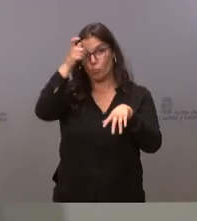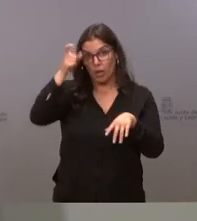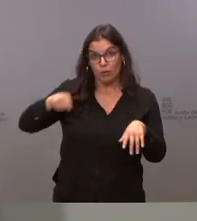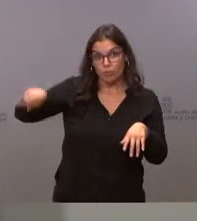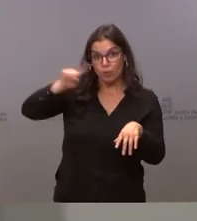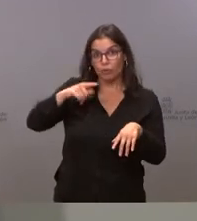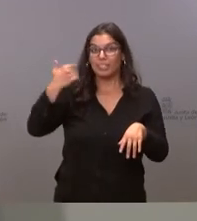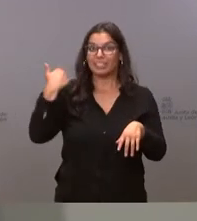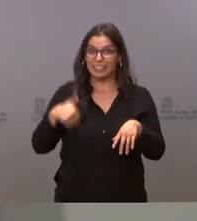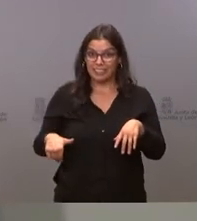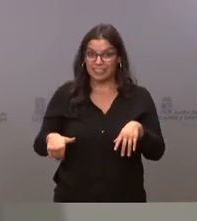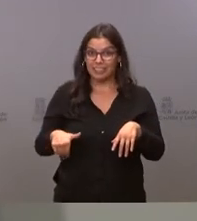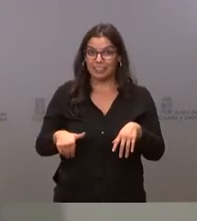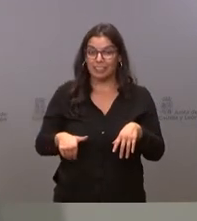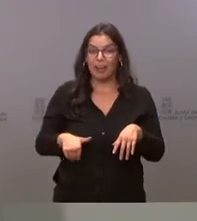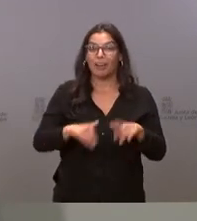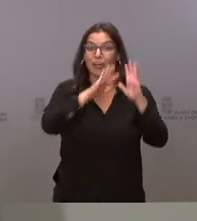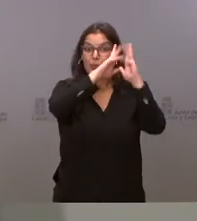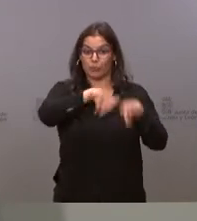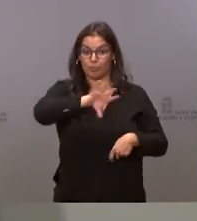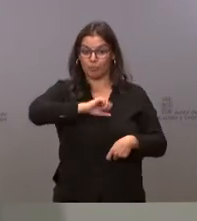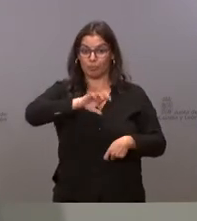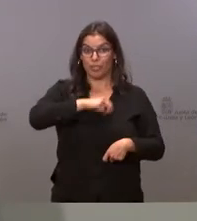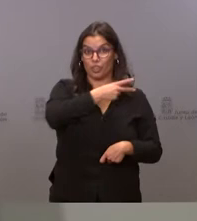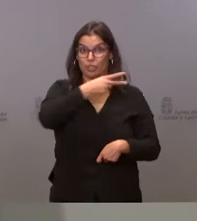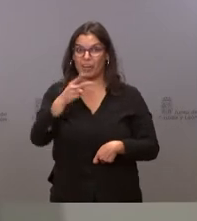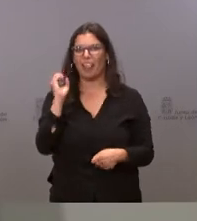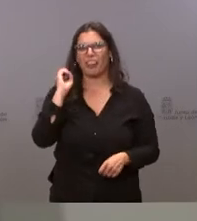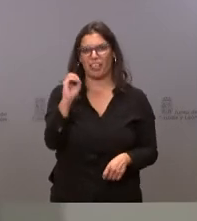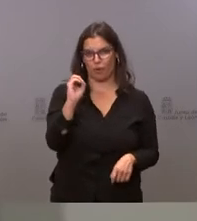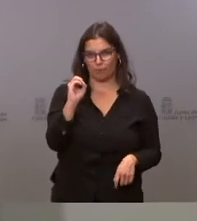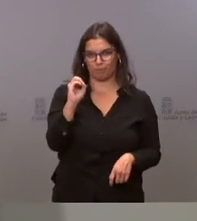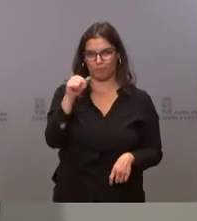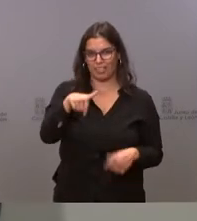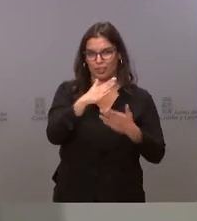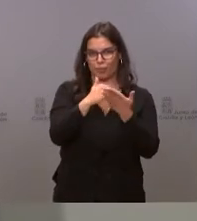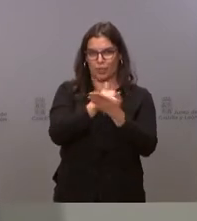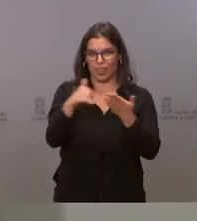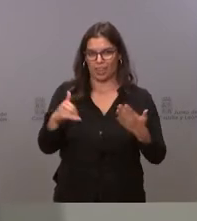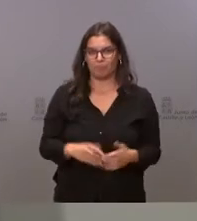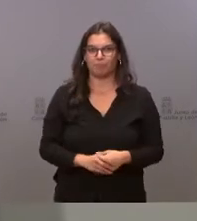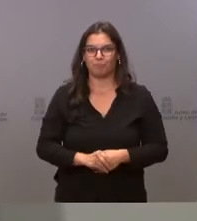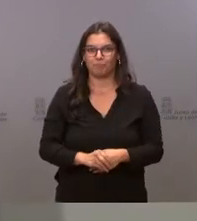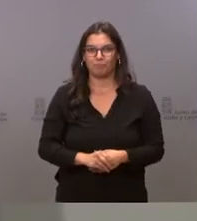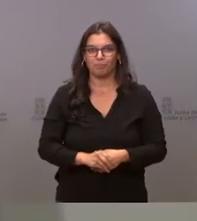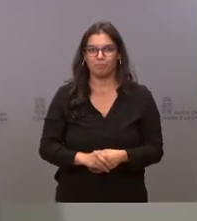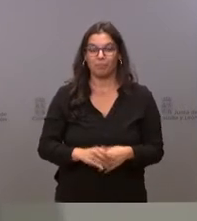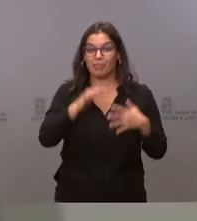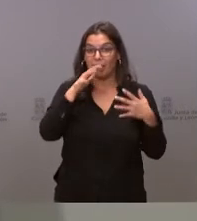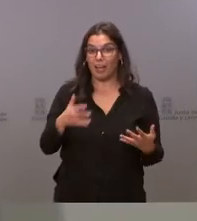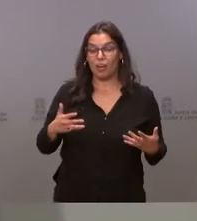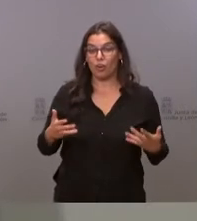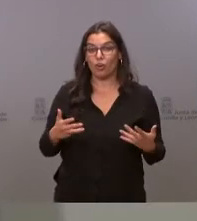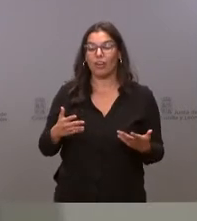ya una incidencia de cero casos a 14 días en nuestra comunidad. Nos encontramos actualmente